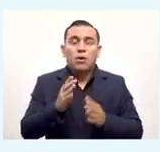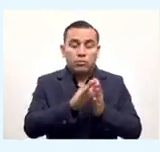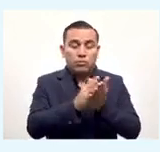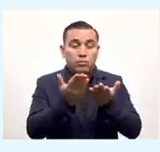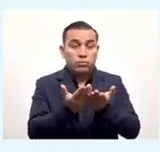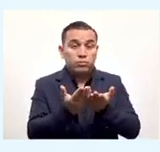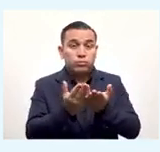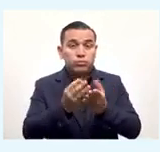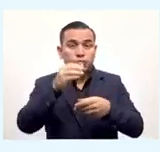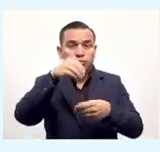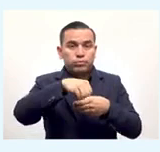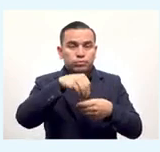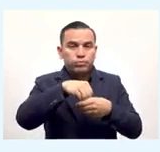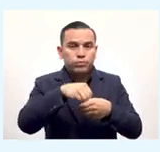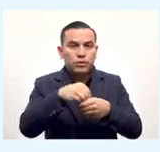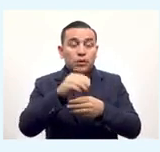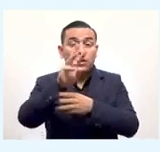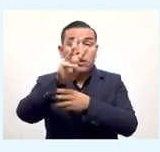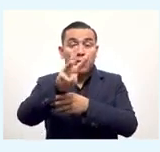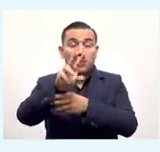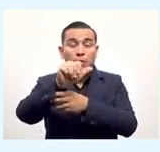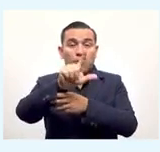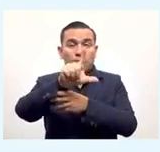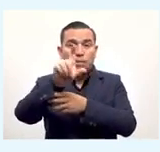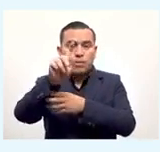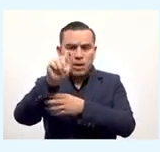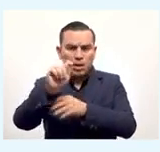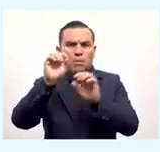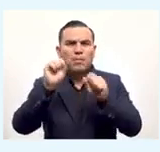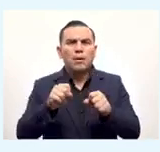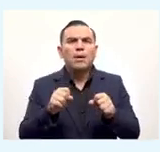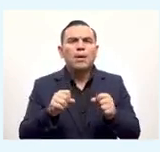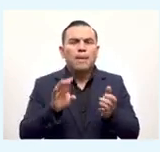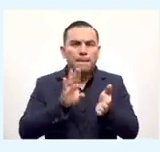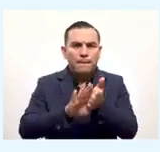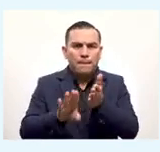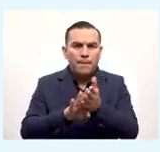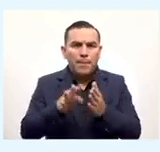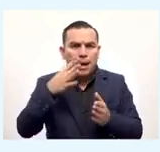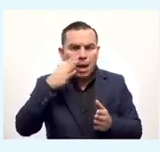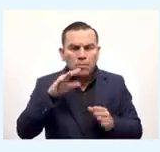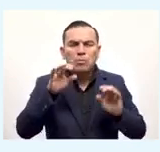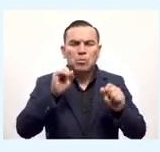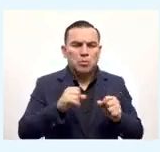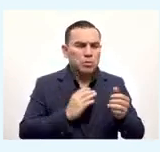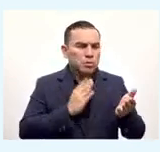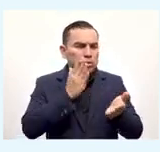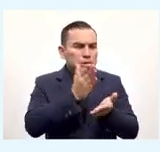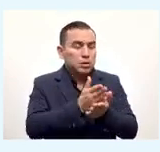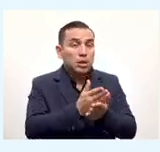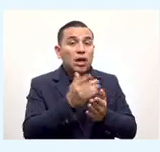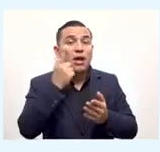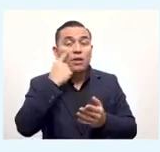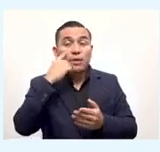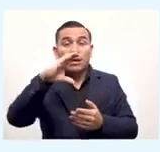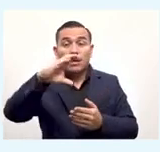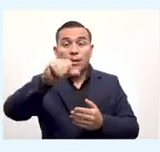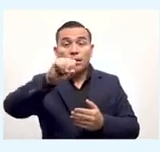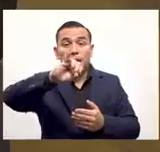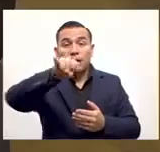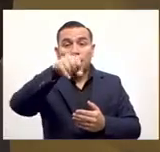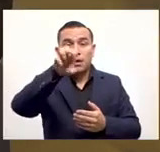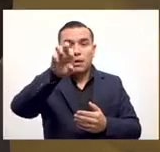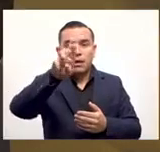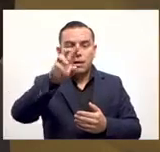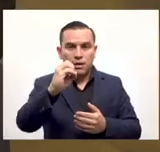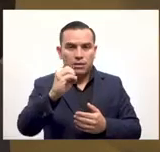La wallet funciona por sí sola, se puede recibir en la wallet y pagar con la wallet, pero si alguien quiere efectivo, pues puede ir a sacar en efectivo, no hay